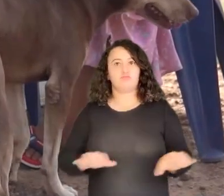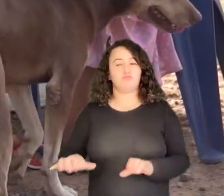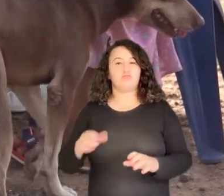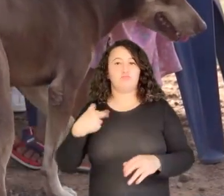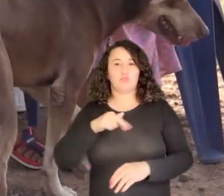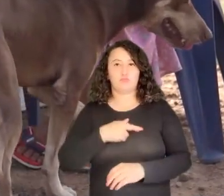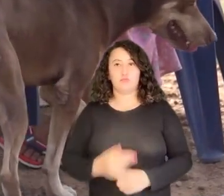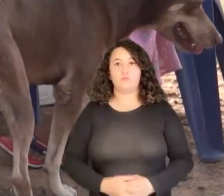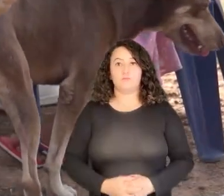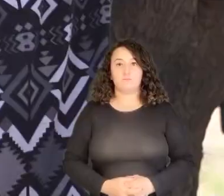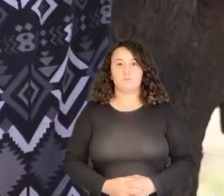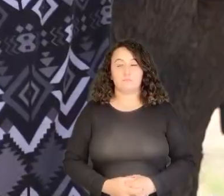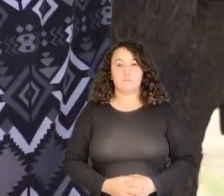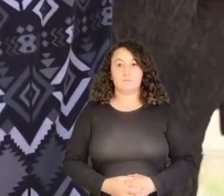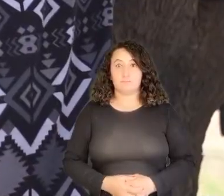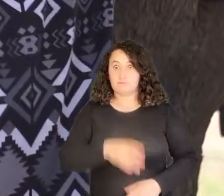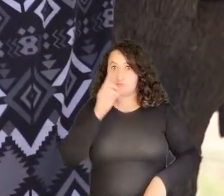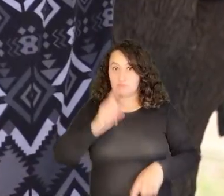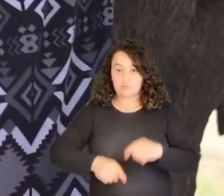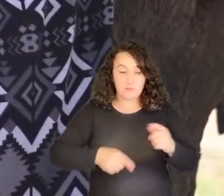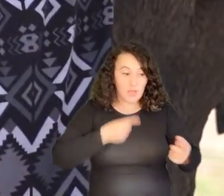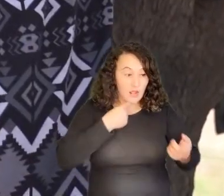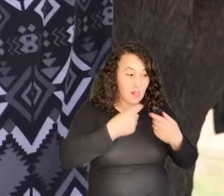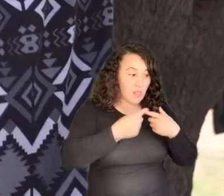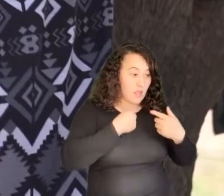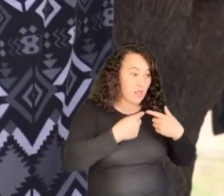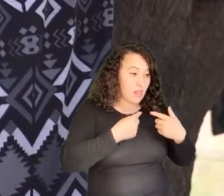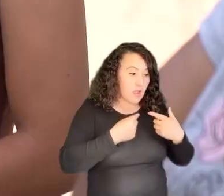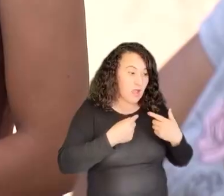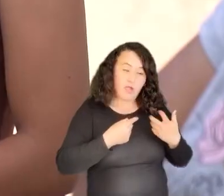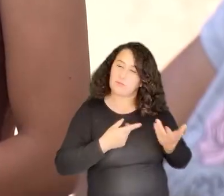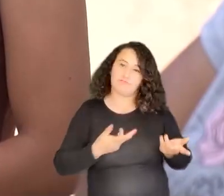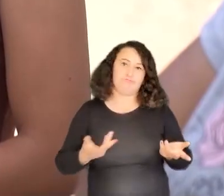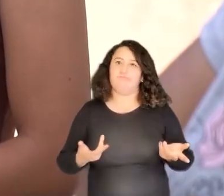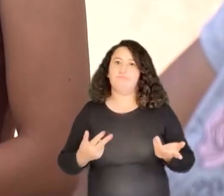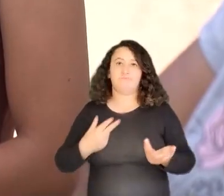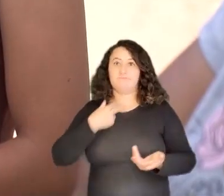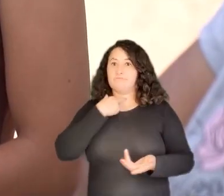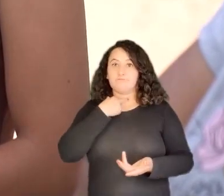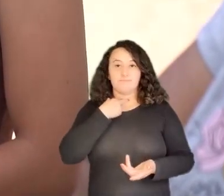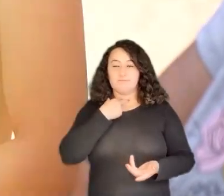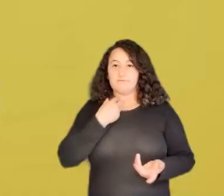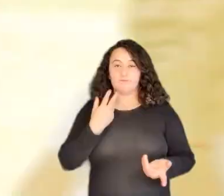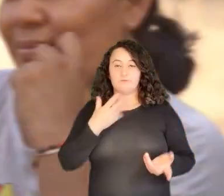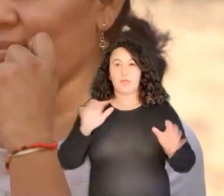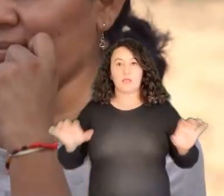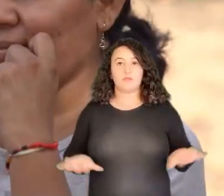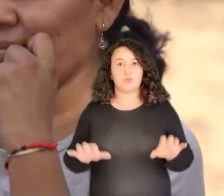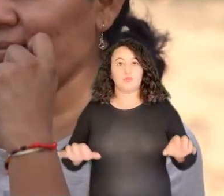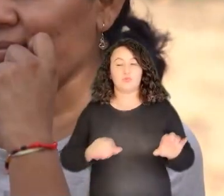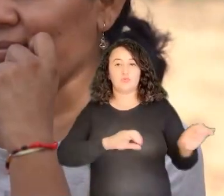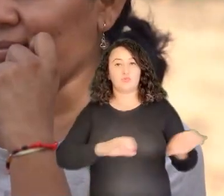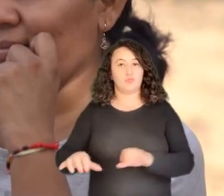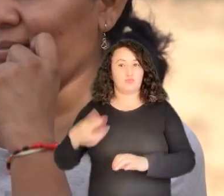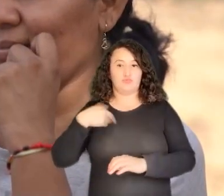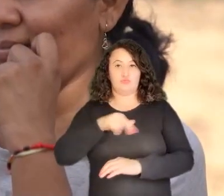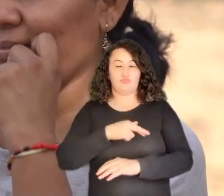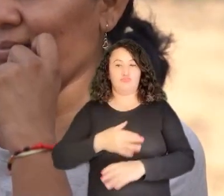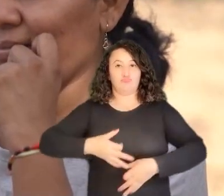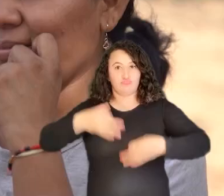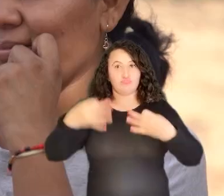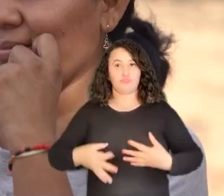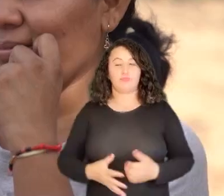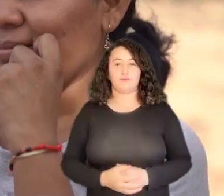nuestras intervenciones sanitarias. Si no entramos en un diálogo con ellos, no vamos a conseguir que nuestras acciones sanitarias